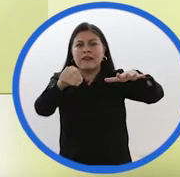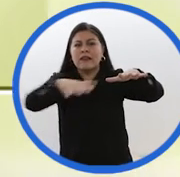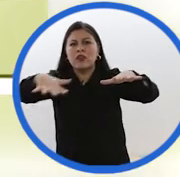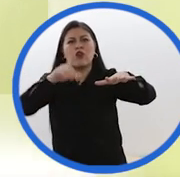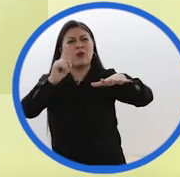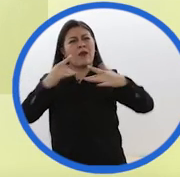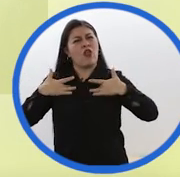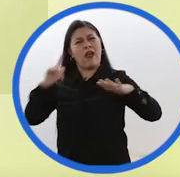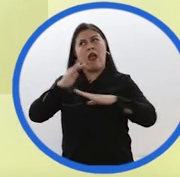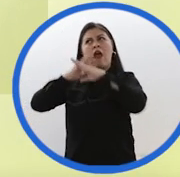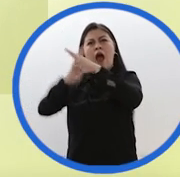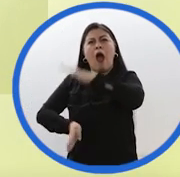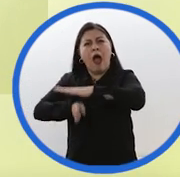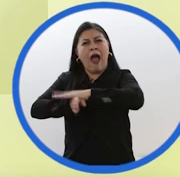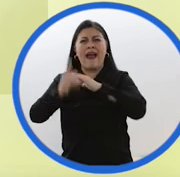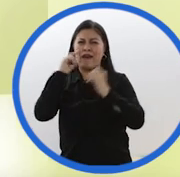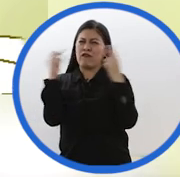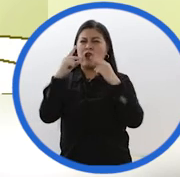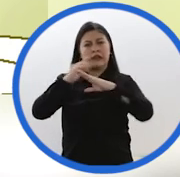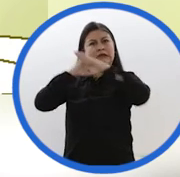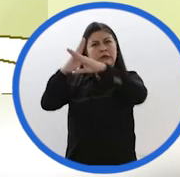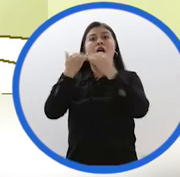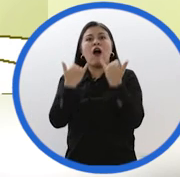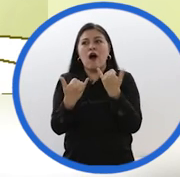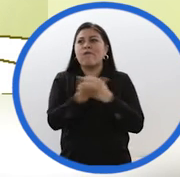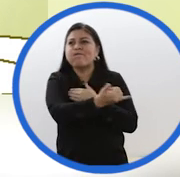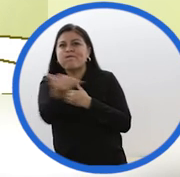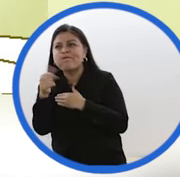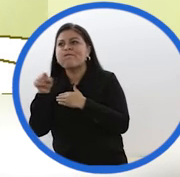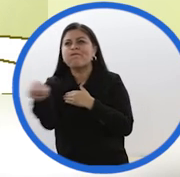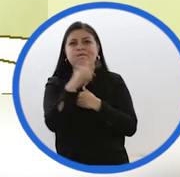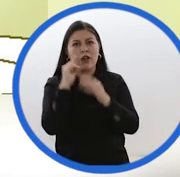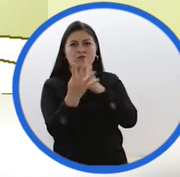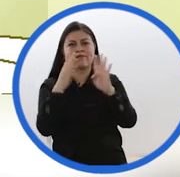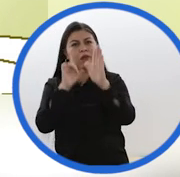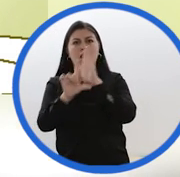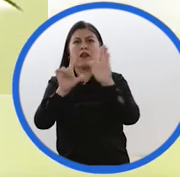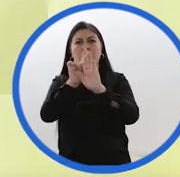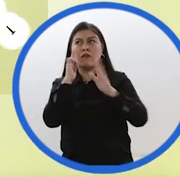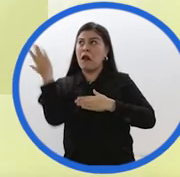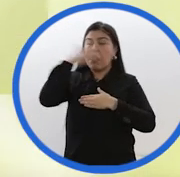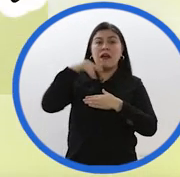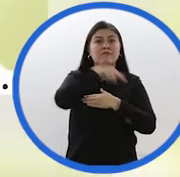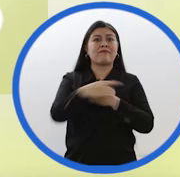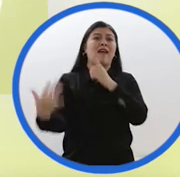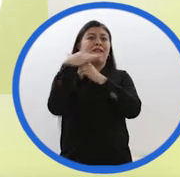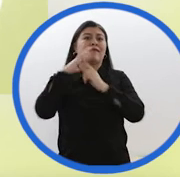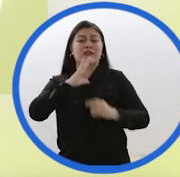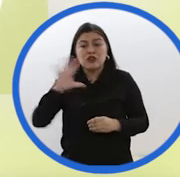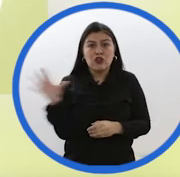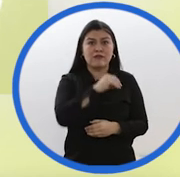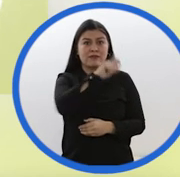violencia en nuestro país. La violencia y la presencia de cultivos ilícitos nos afecta a todos los colombianos, y si los